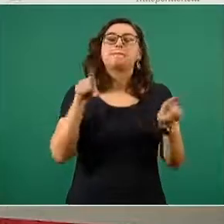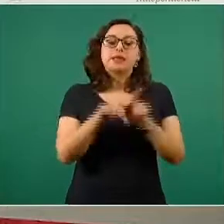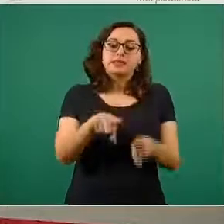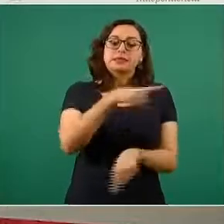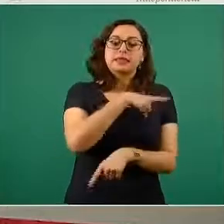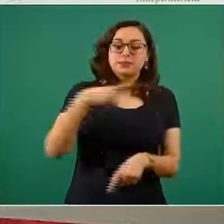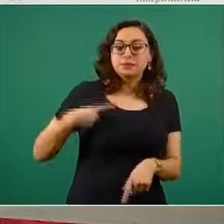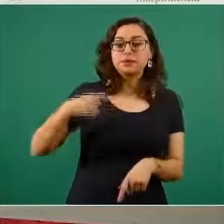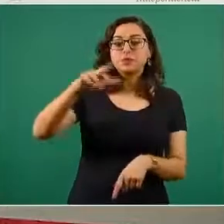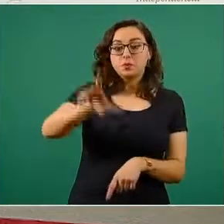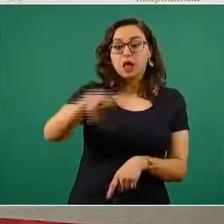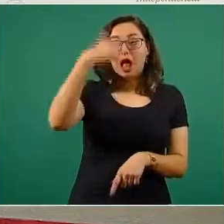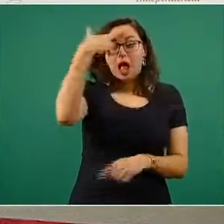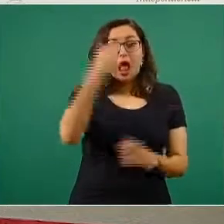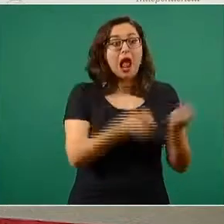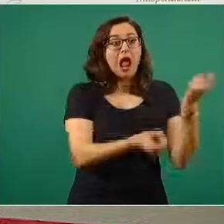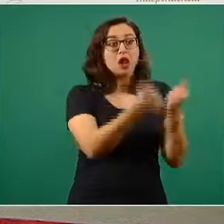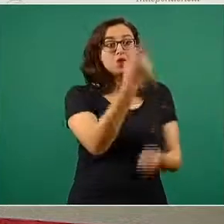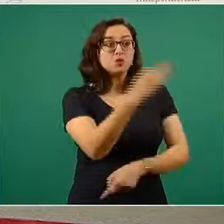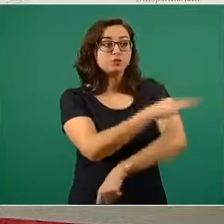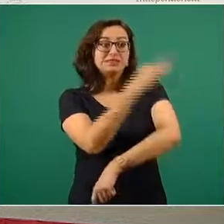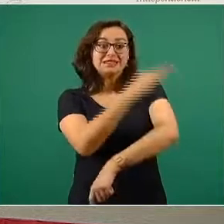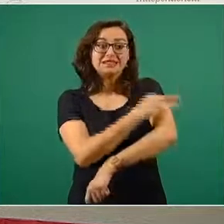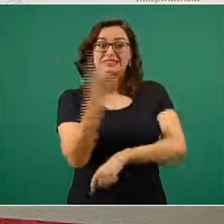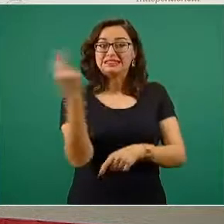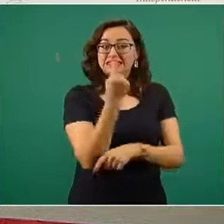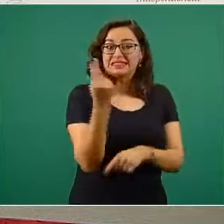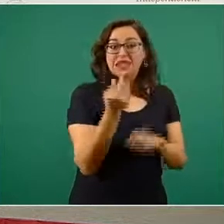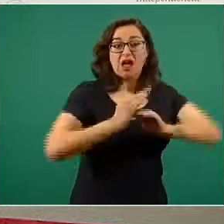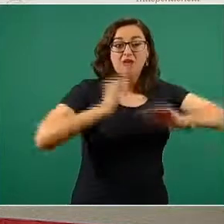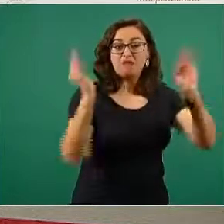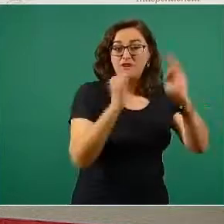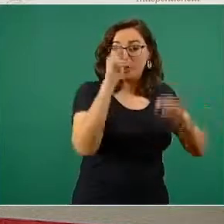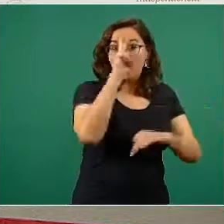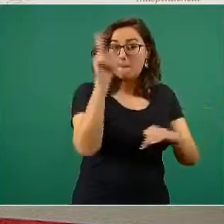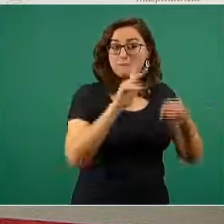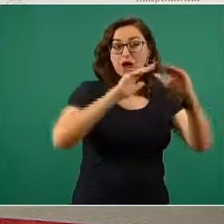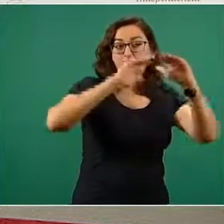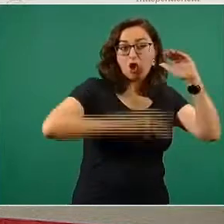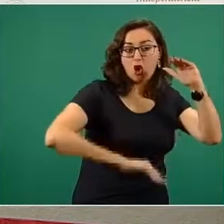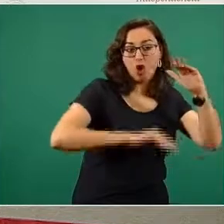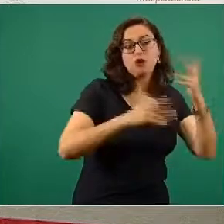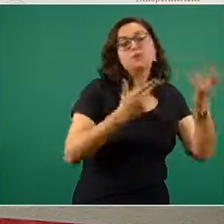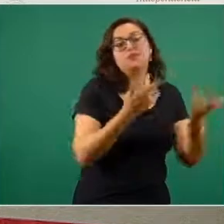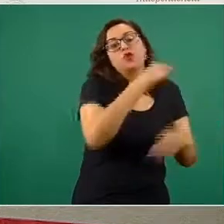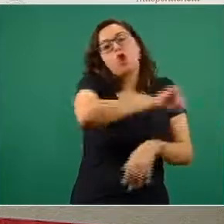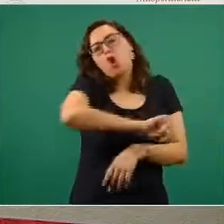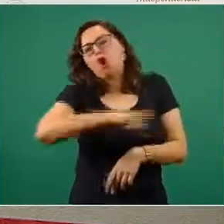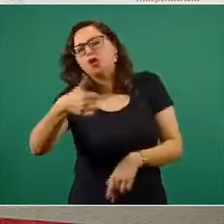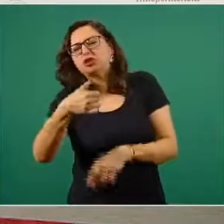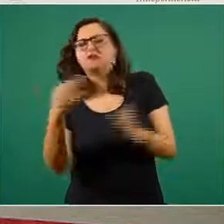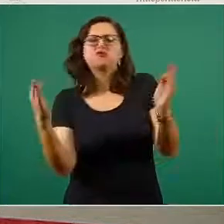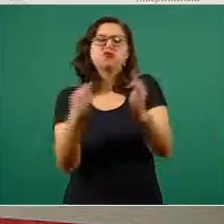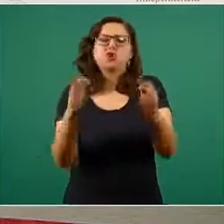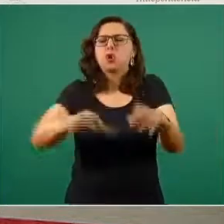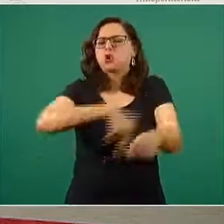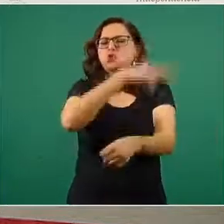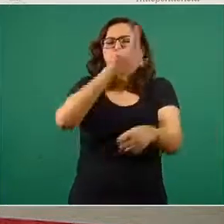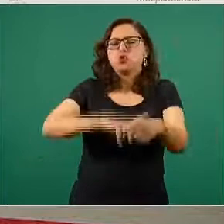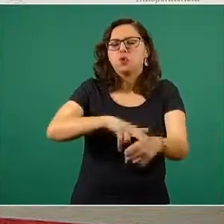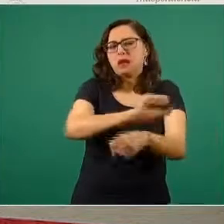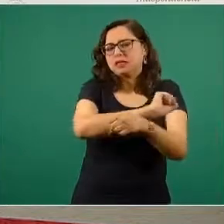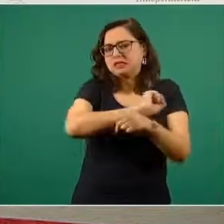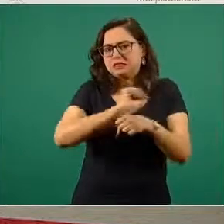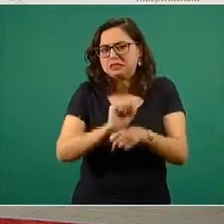Unas requieren de ultracongelación, otras requieren de refrigeración habitual entre los 2 y los 8 grados. Y es